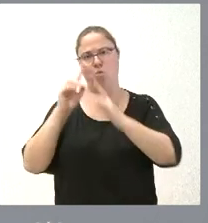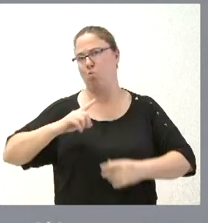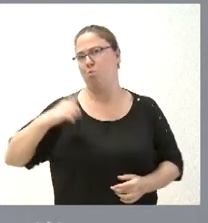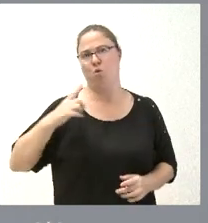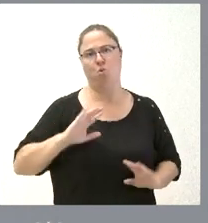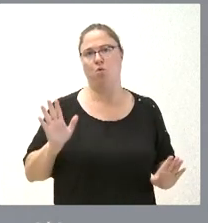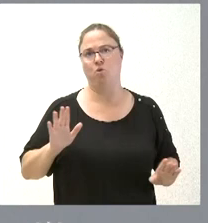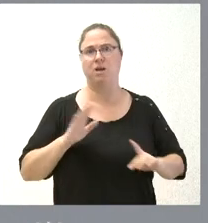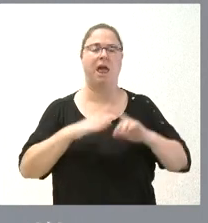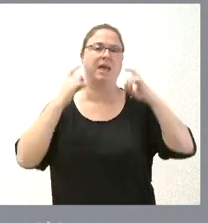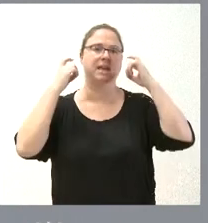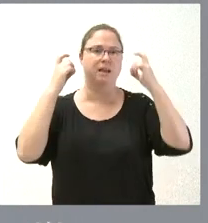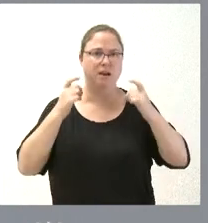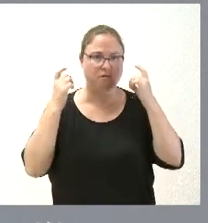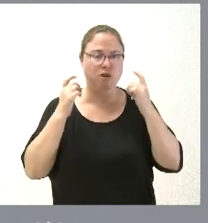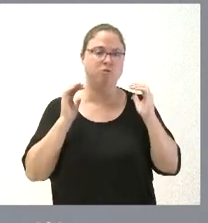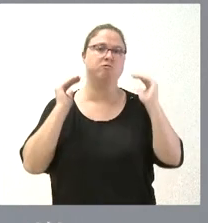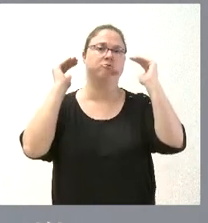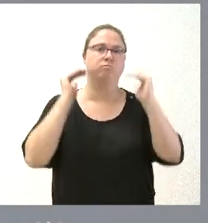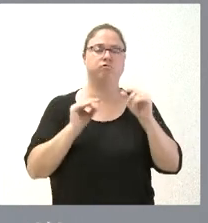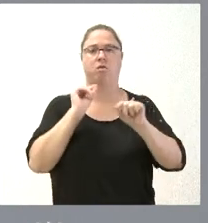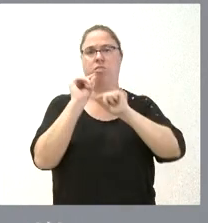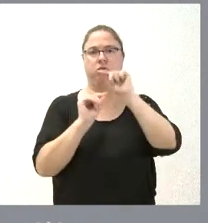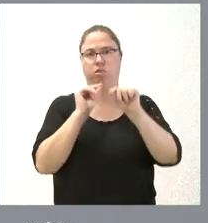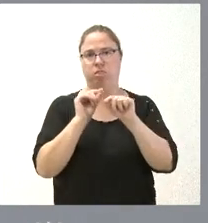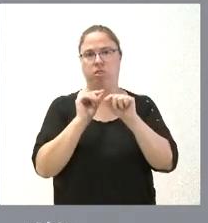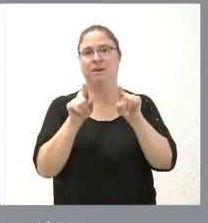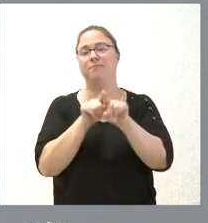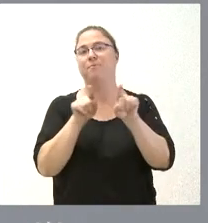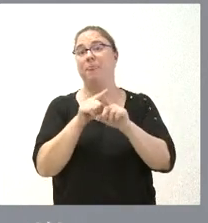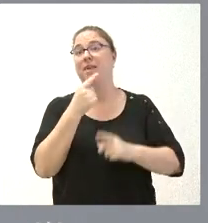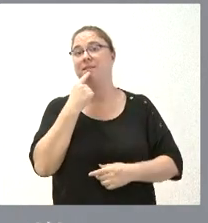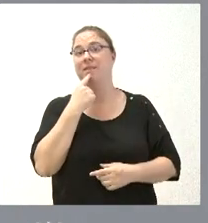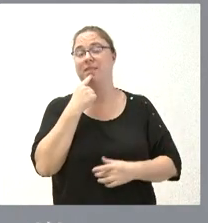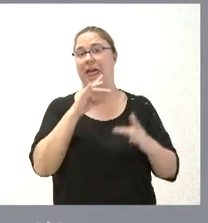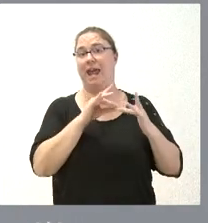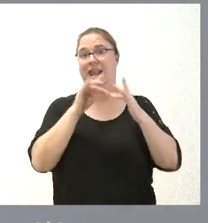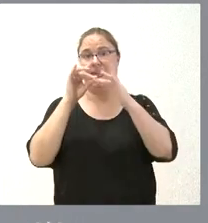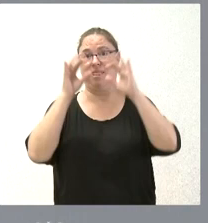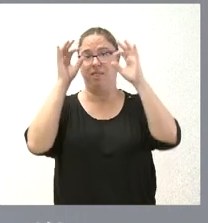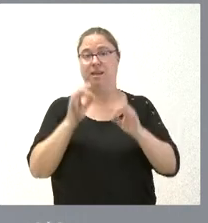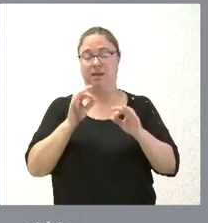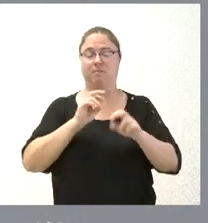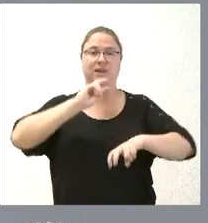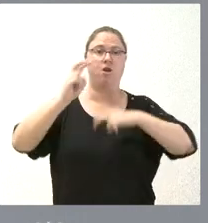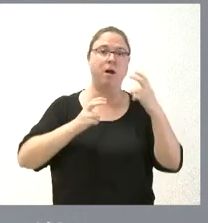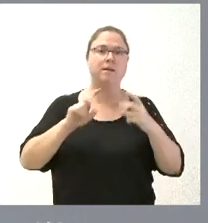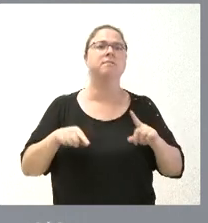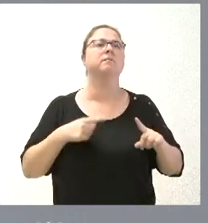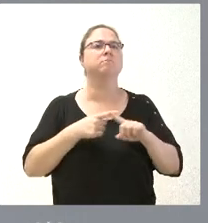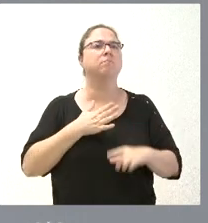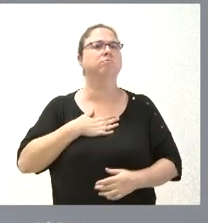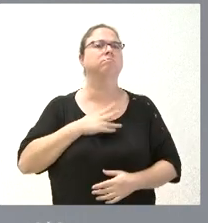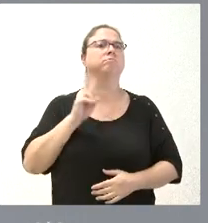en el esfuerzo de reducción de emisiones como refleja nuestro liderazgo en energías renovables y somos